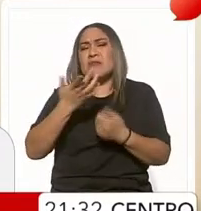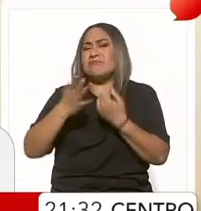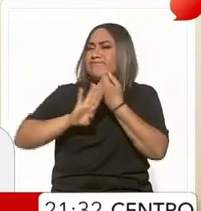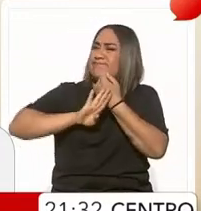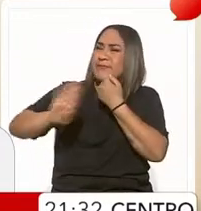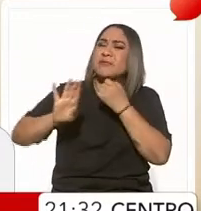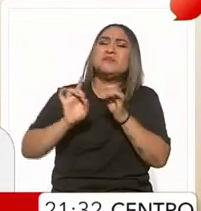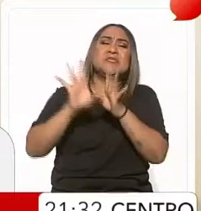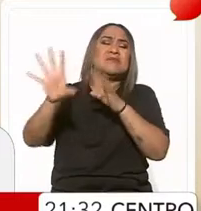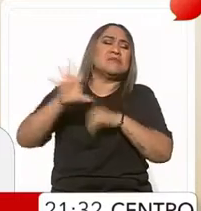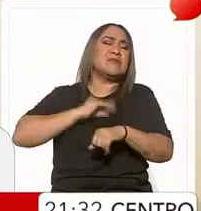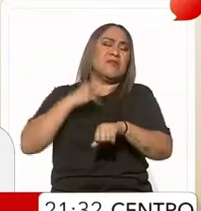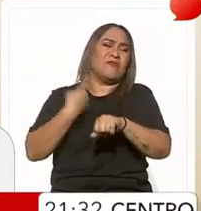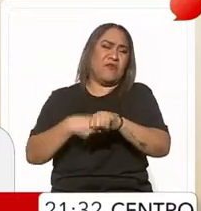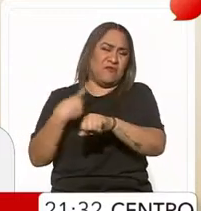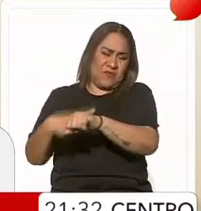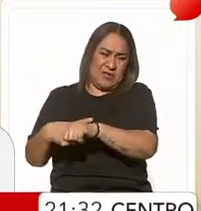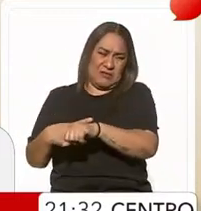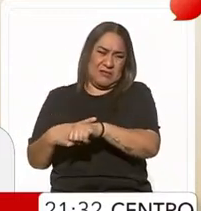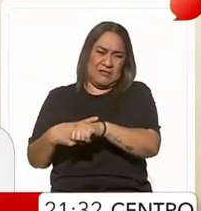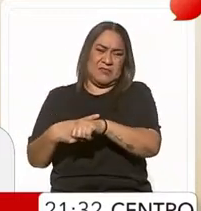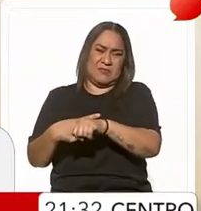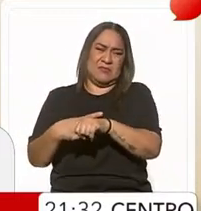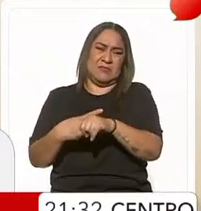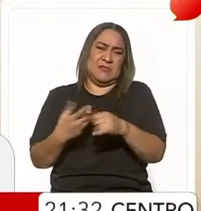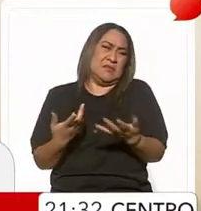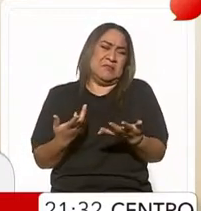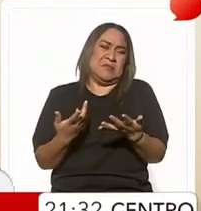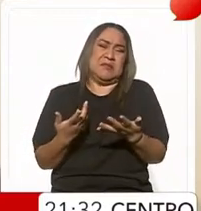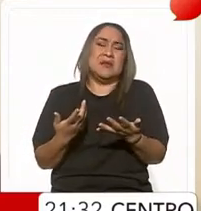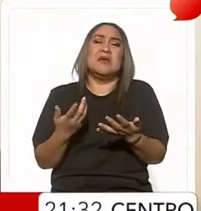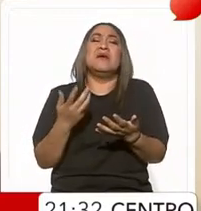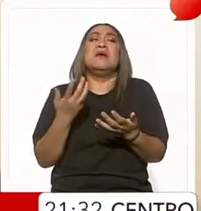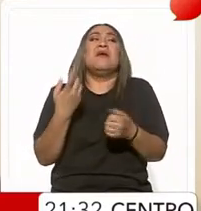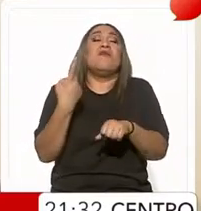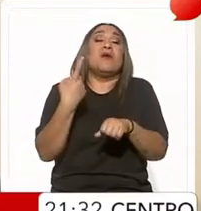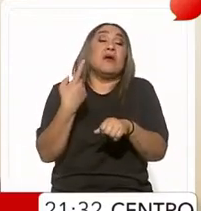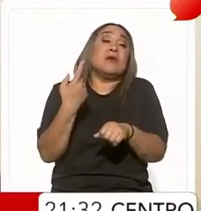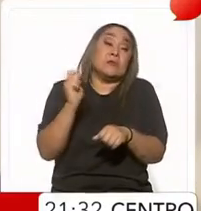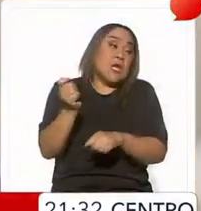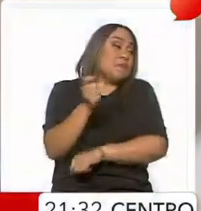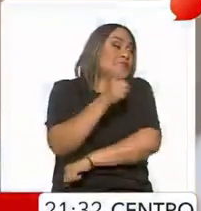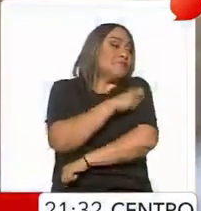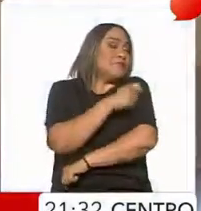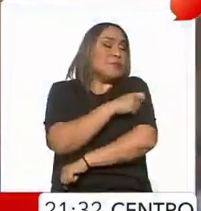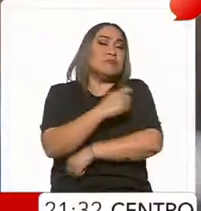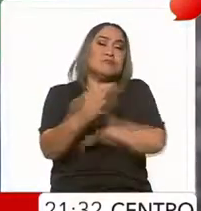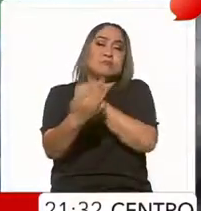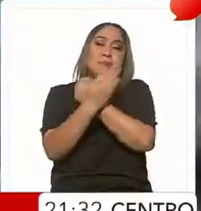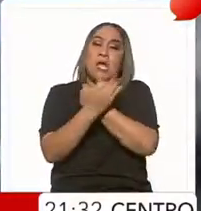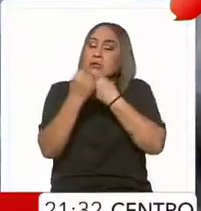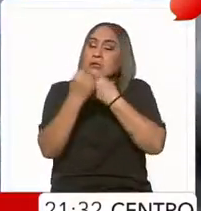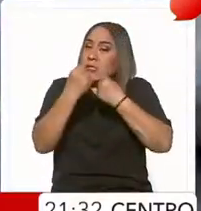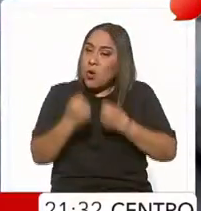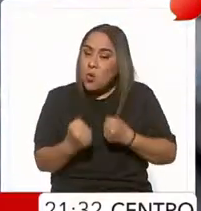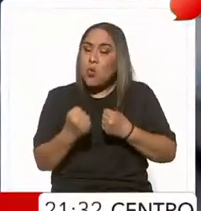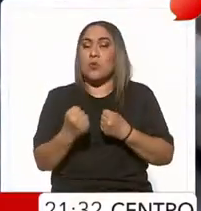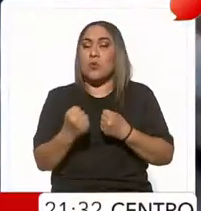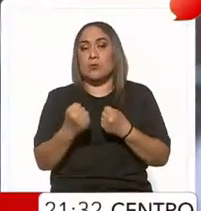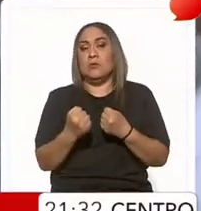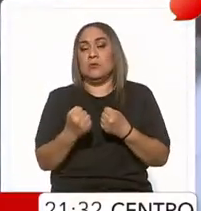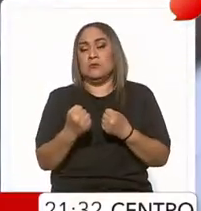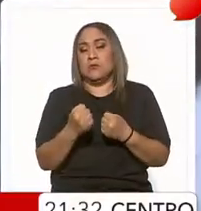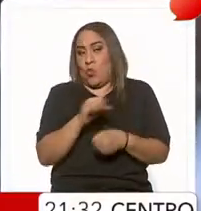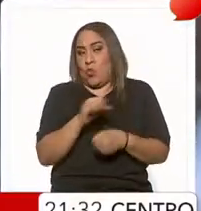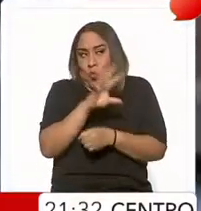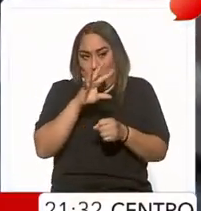digo, se ha definido una serie de enfermedades que tienen una vacunación segura, efectiva, de gran cobertura,